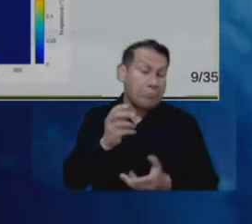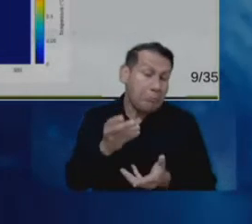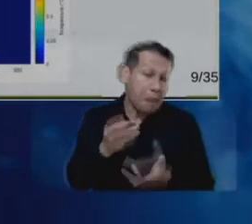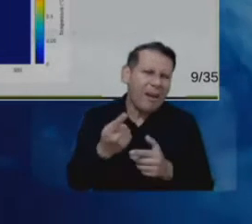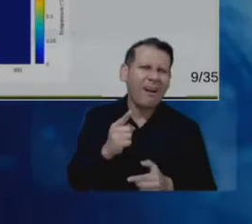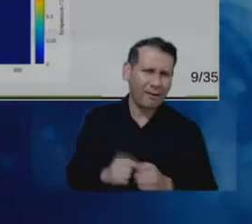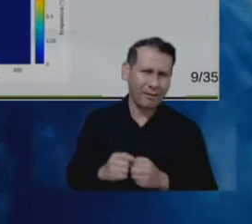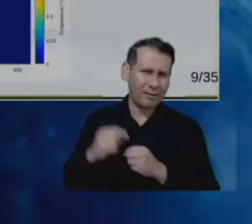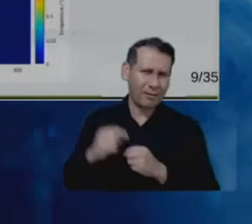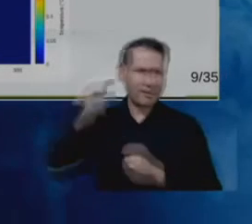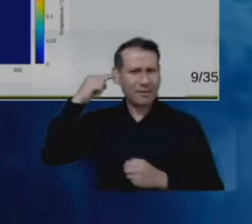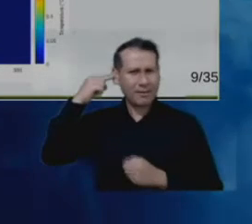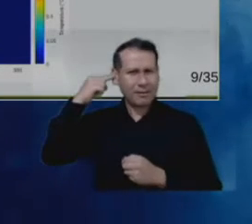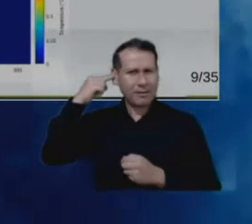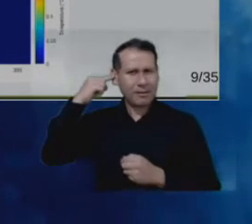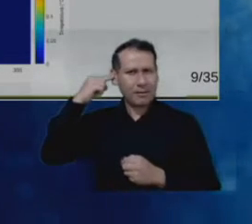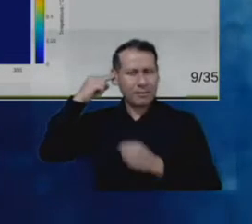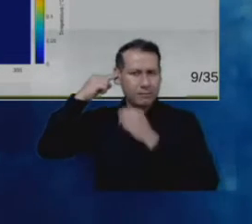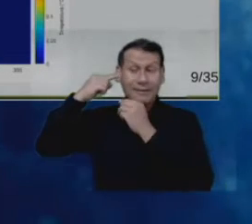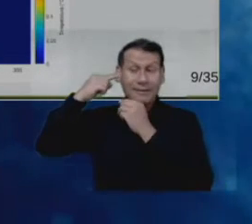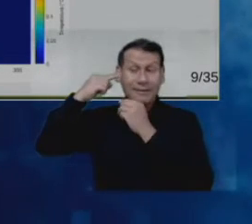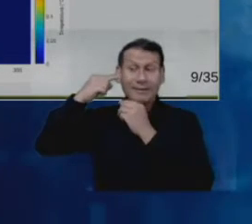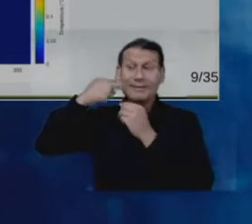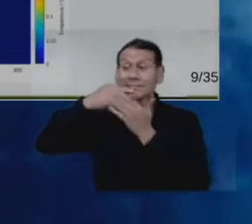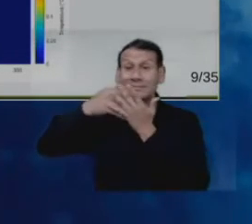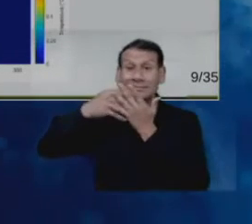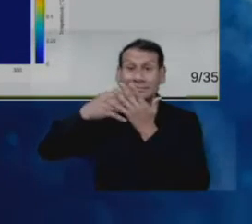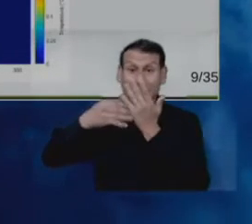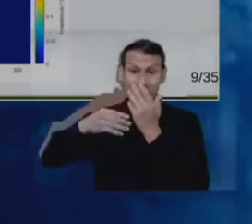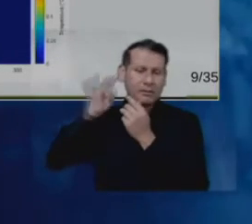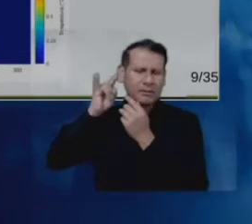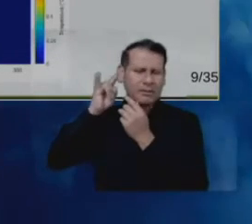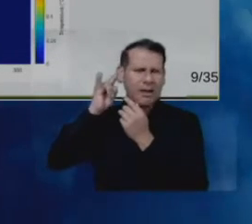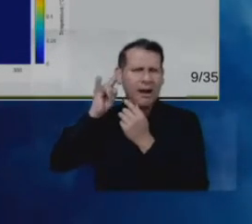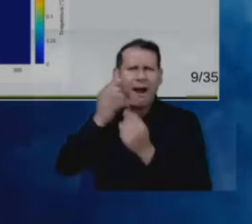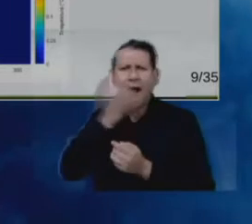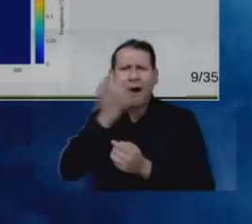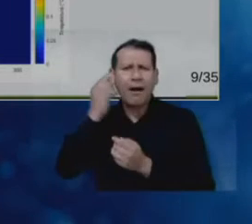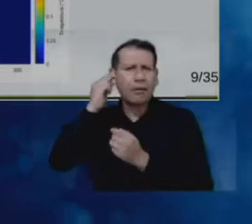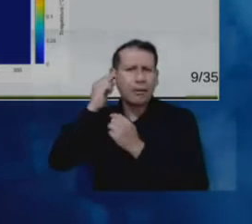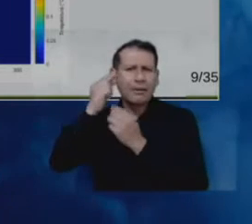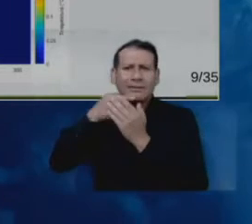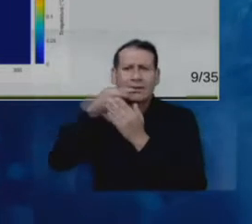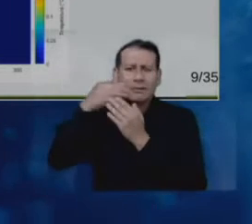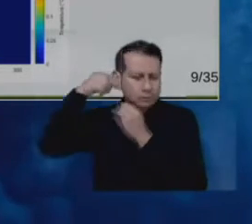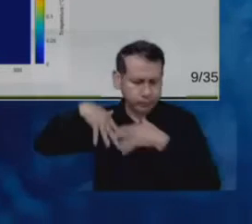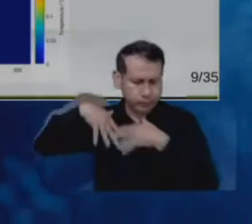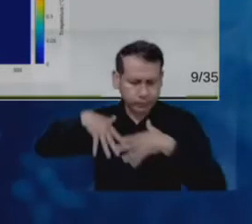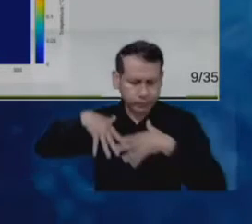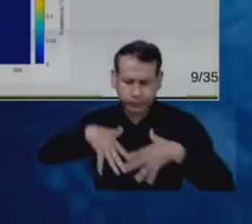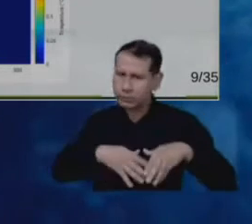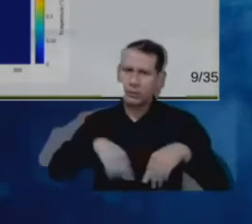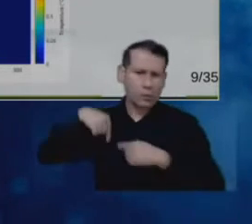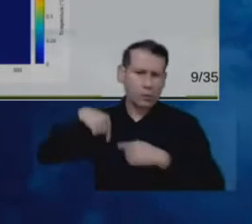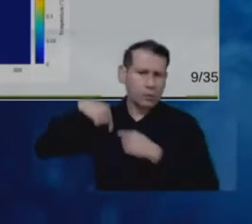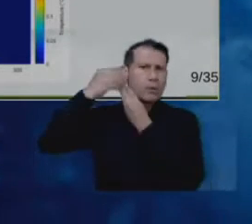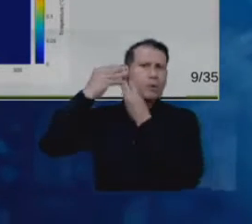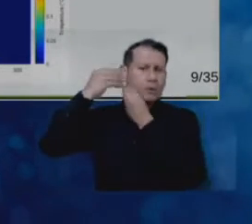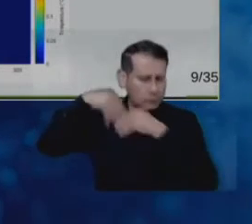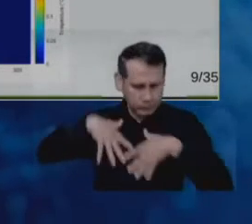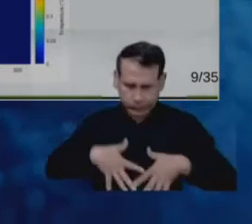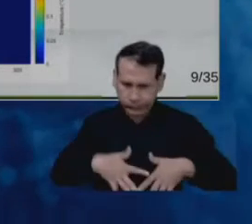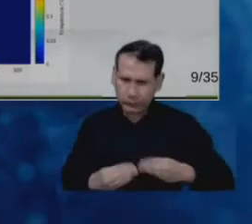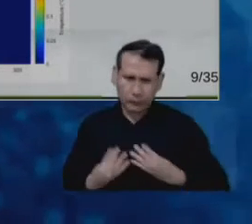este caso el flujo sanguíneo a través de los tejidos, ¿sí? Y también incluye las interacciones térmicas con el entorno a través de la